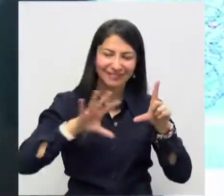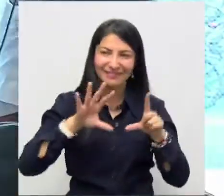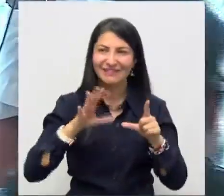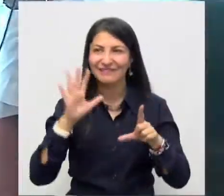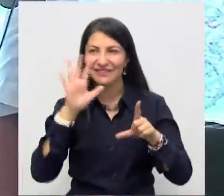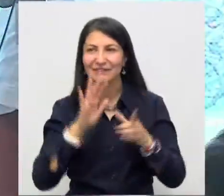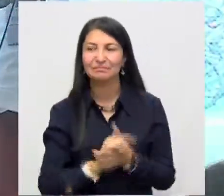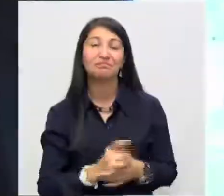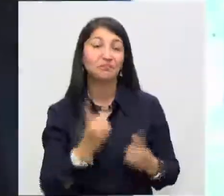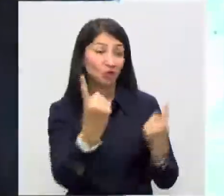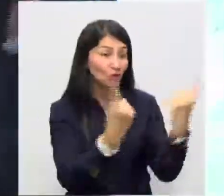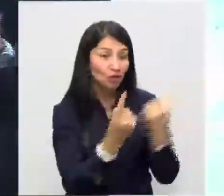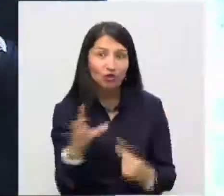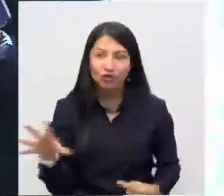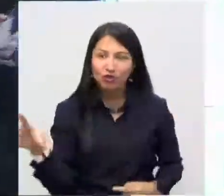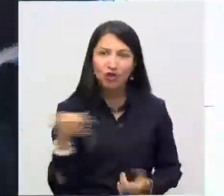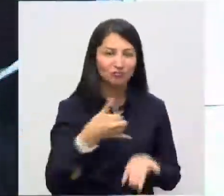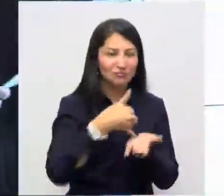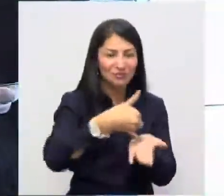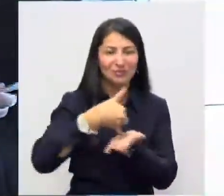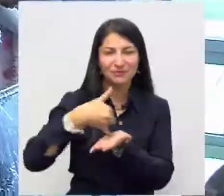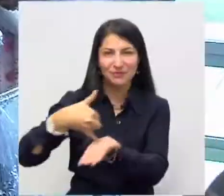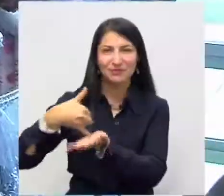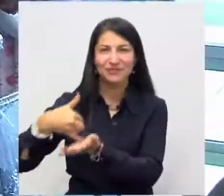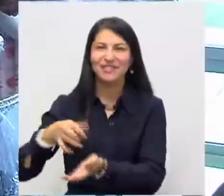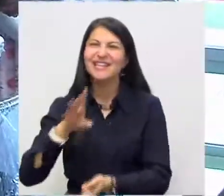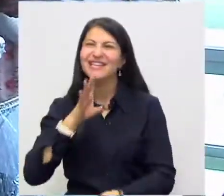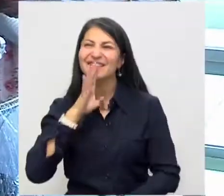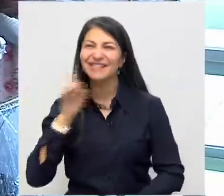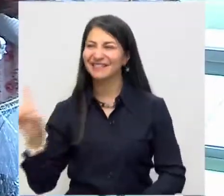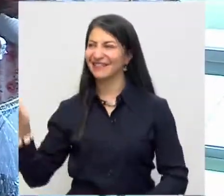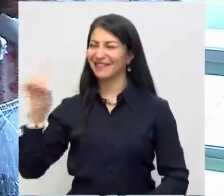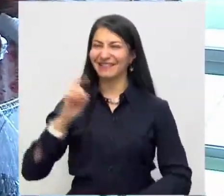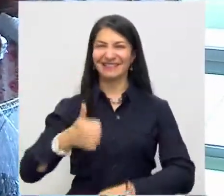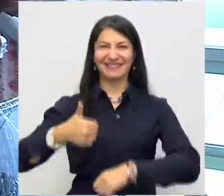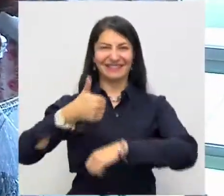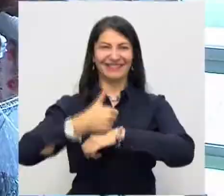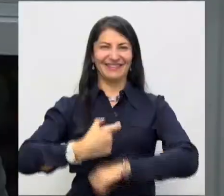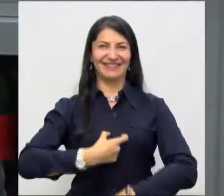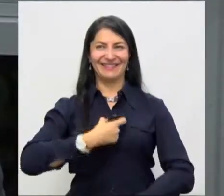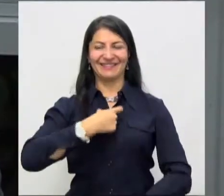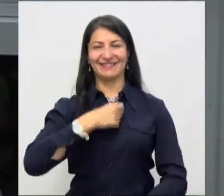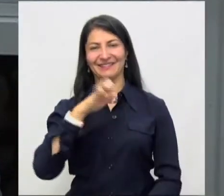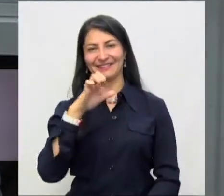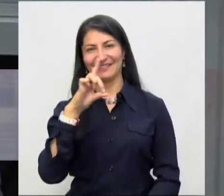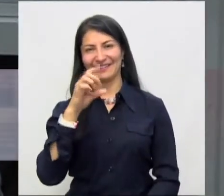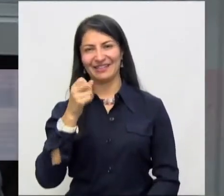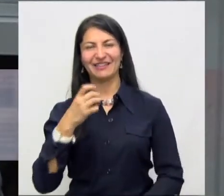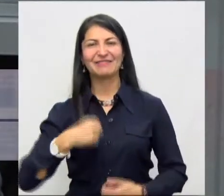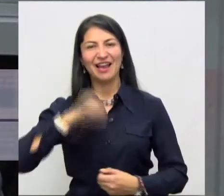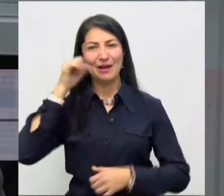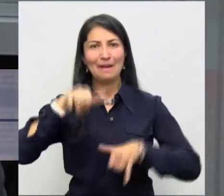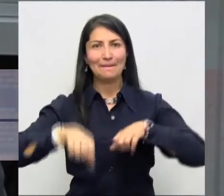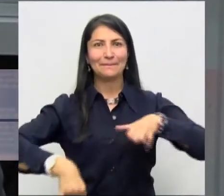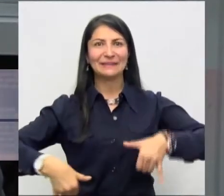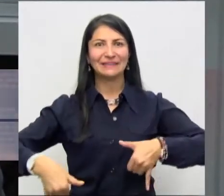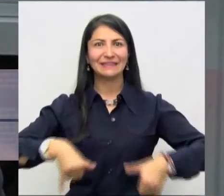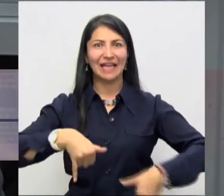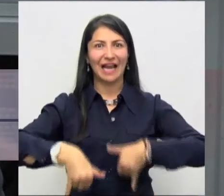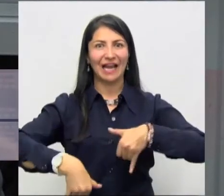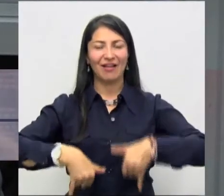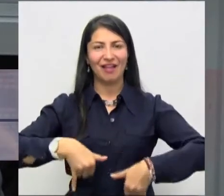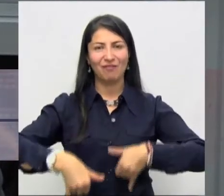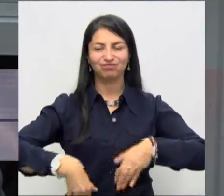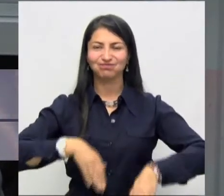Todos los niños que participaron recibieron premios que fueron entregados por el Contralor Edgardo Maya Villazón. La niña se ganó en bicicleta y se emocionó